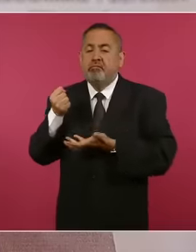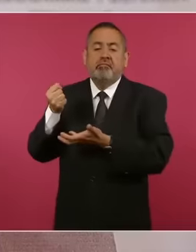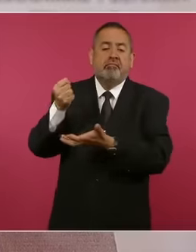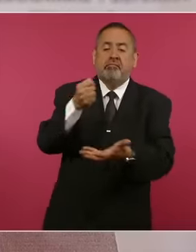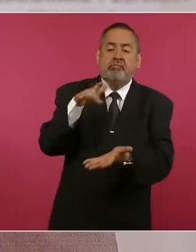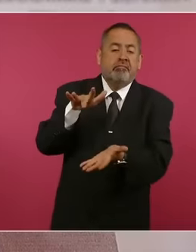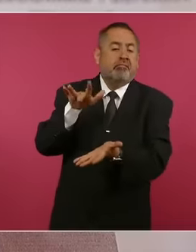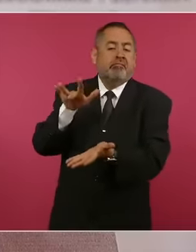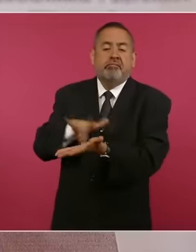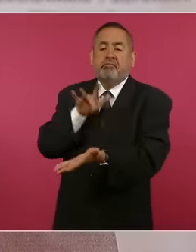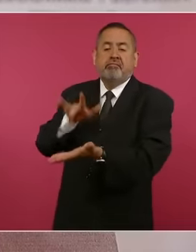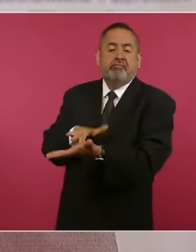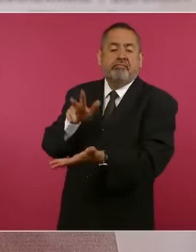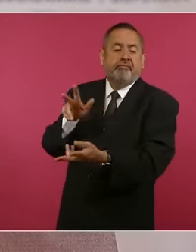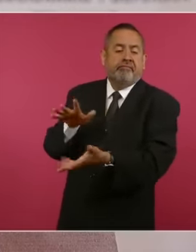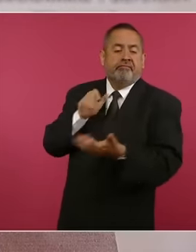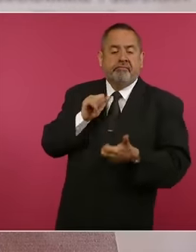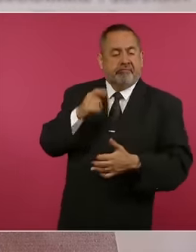los mexicanos.